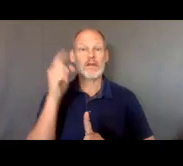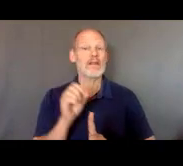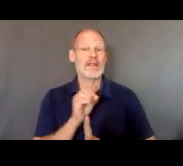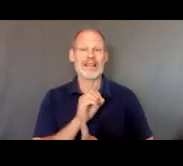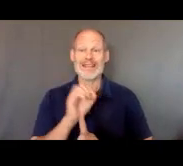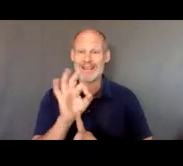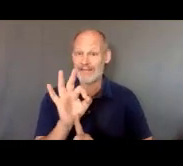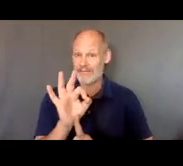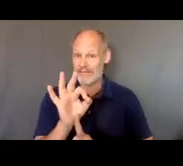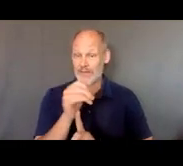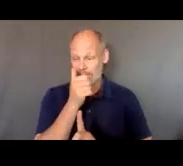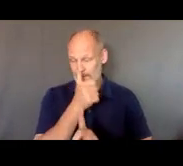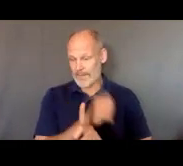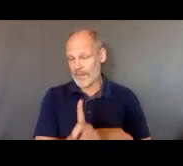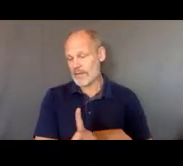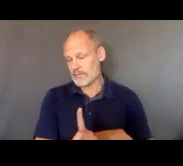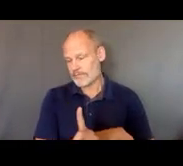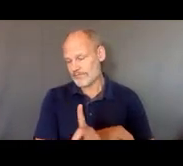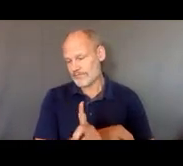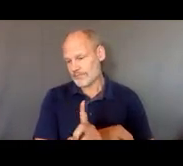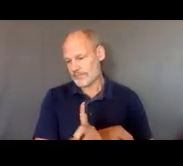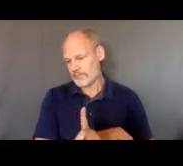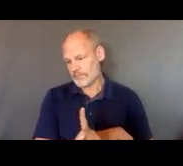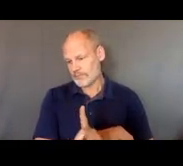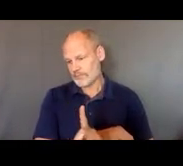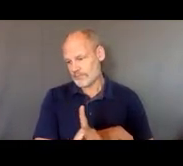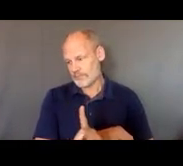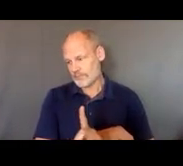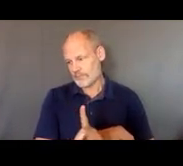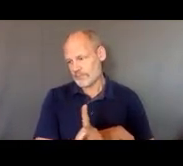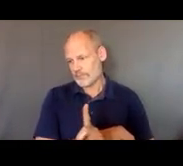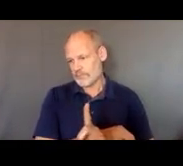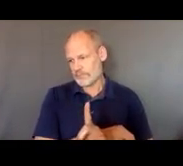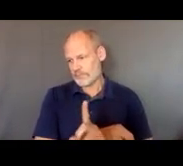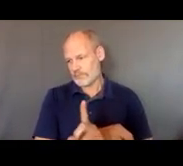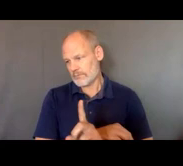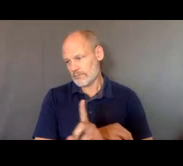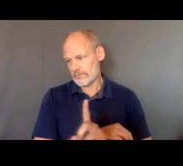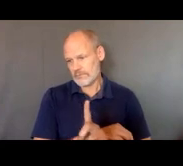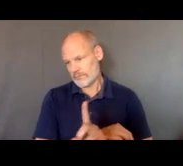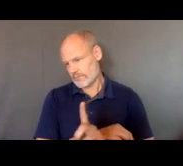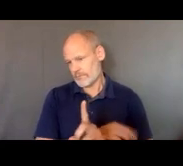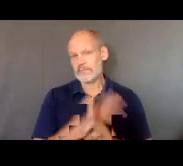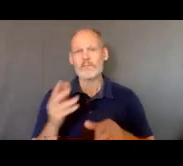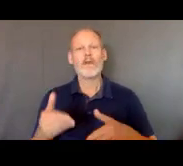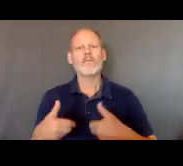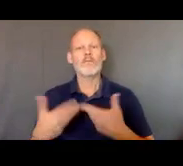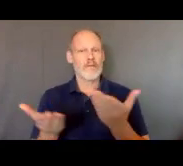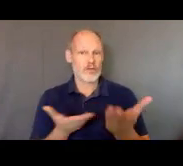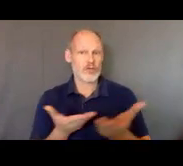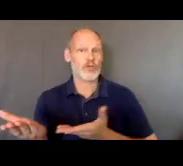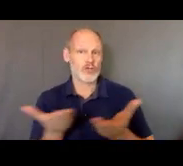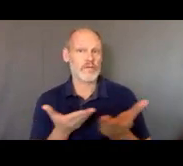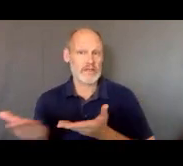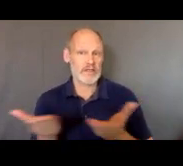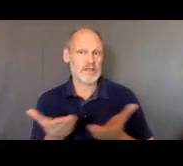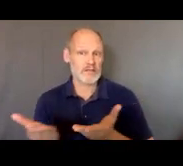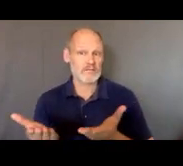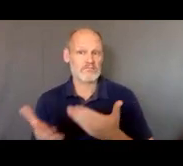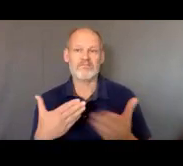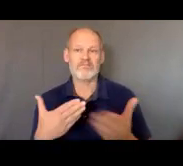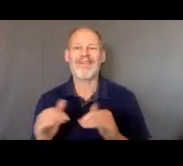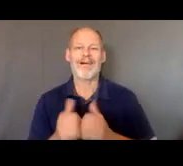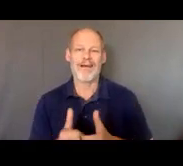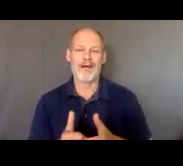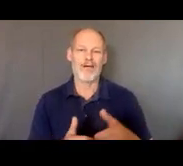si hay alguna alternativa alguna disposición en servicios o en casa